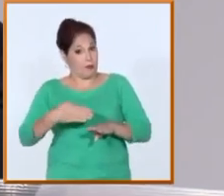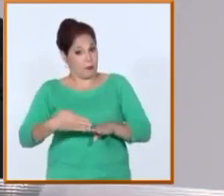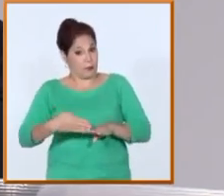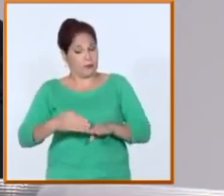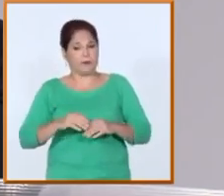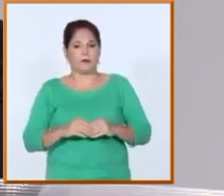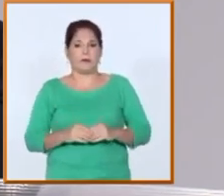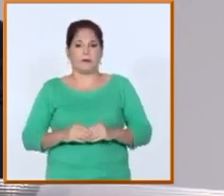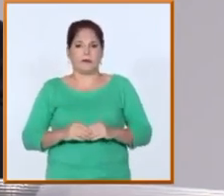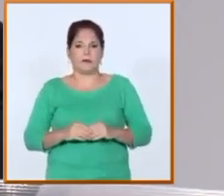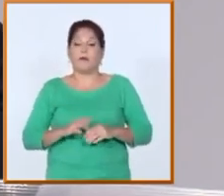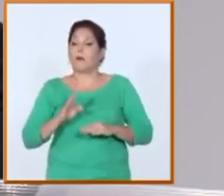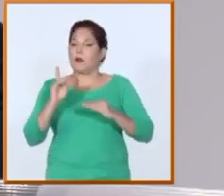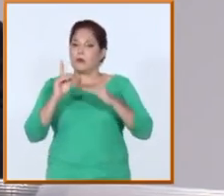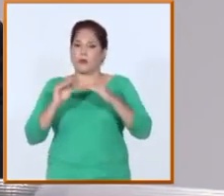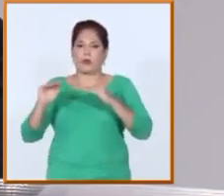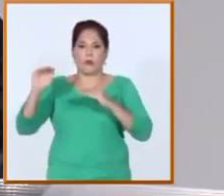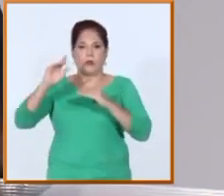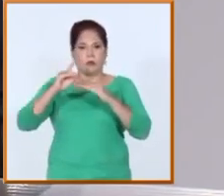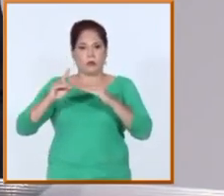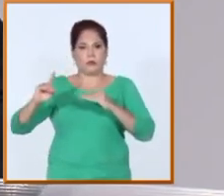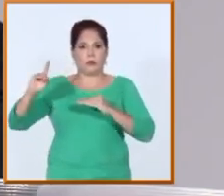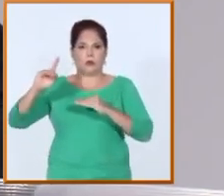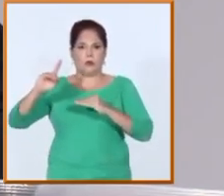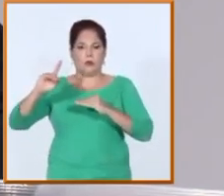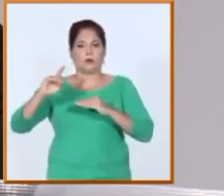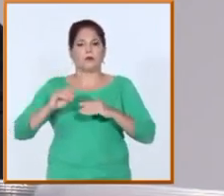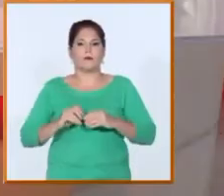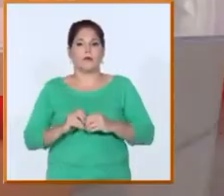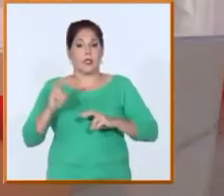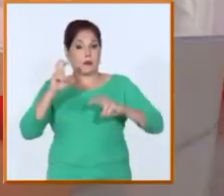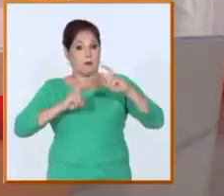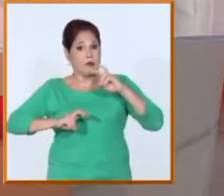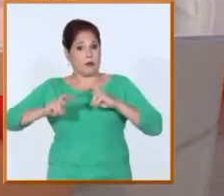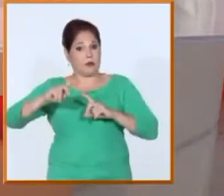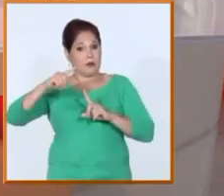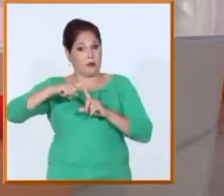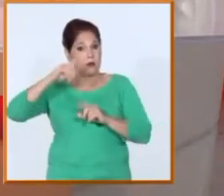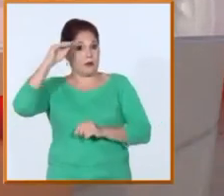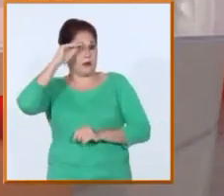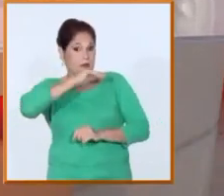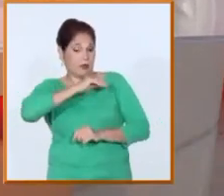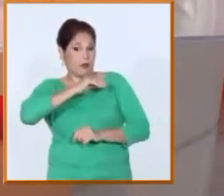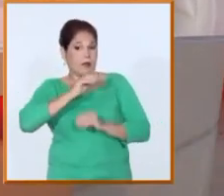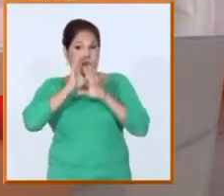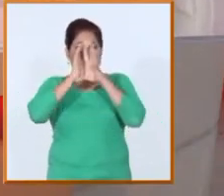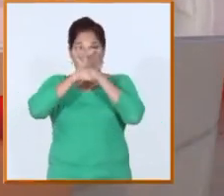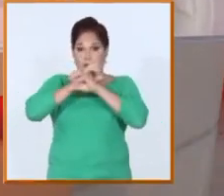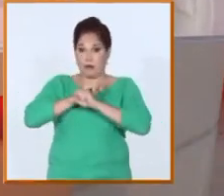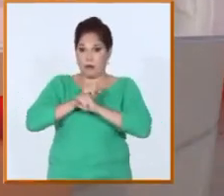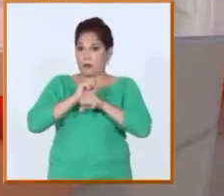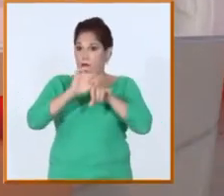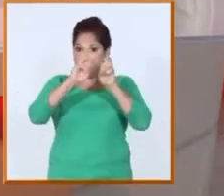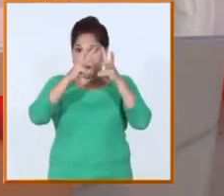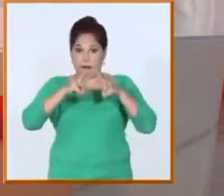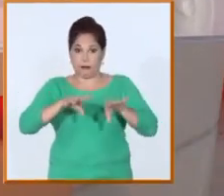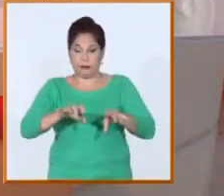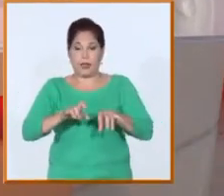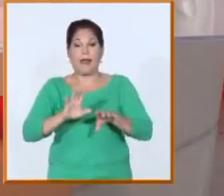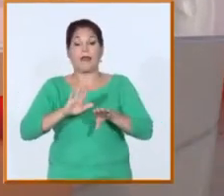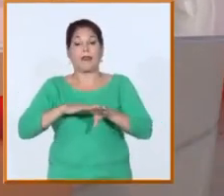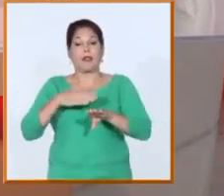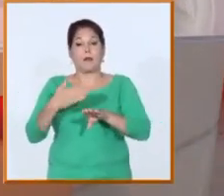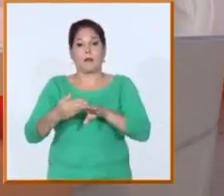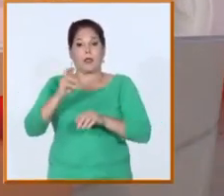me hice doctor en las ciencias técnicas en el área de la ciberseguridad y en el 2009 ocupé el cargo de decano a la